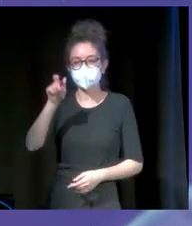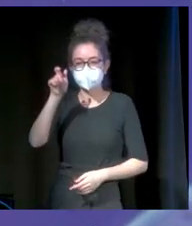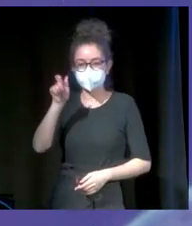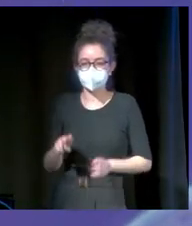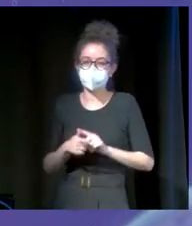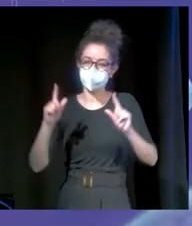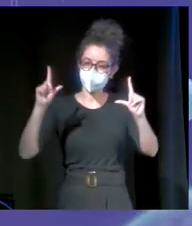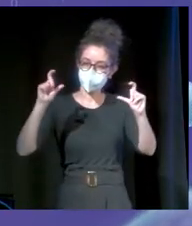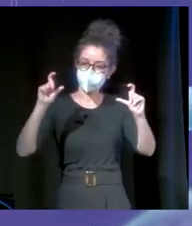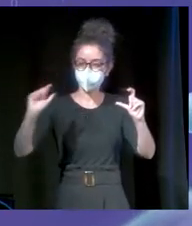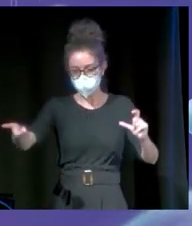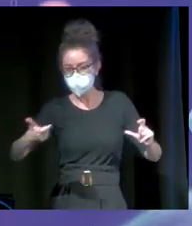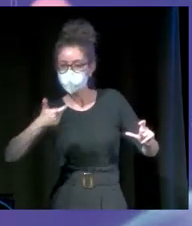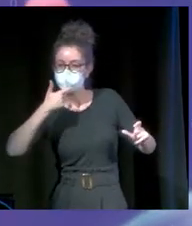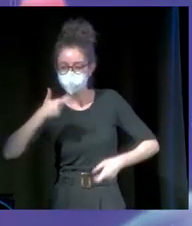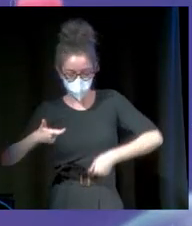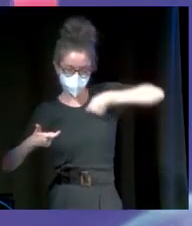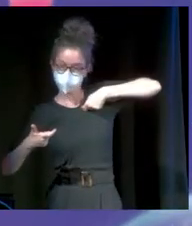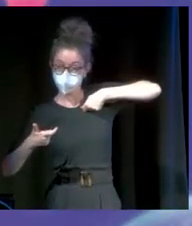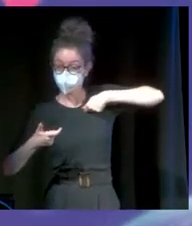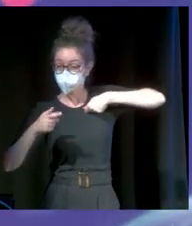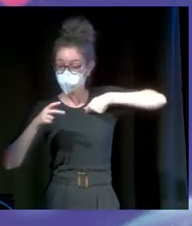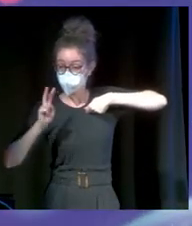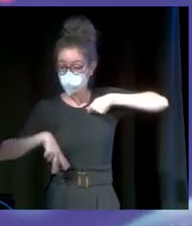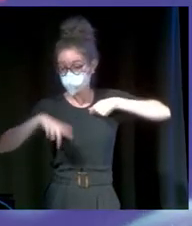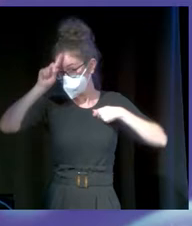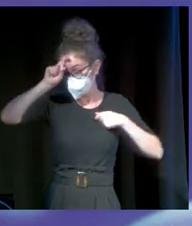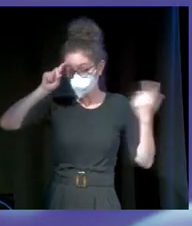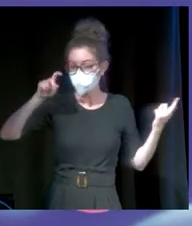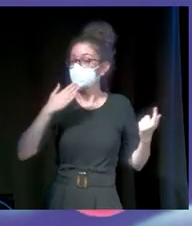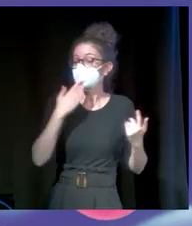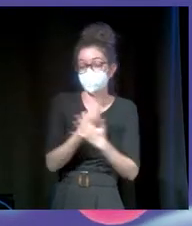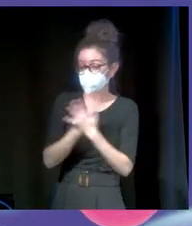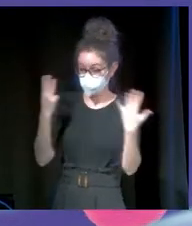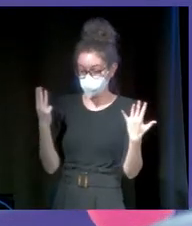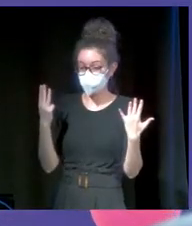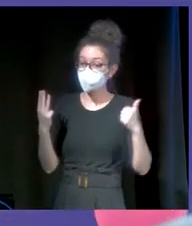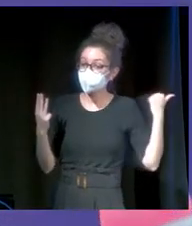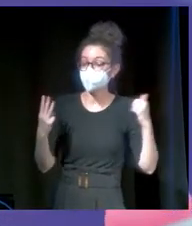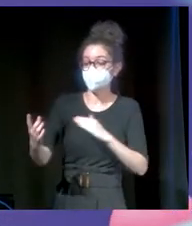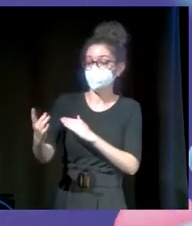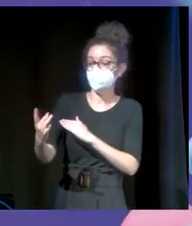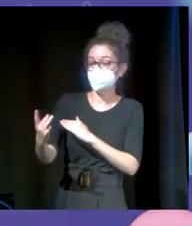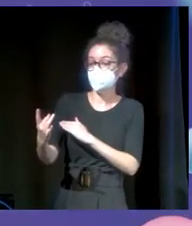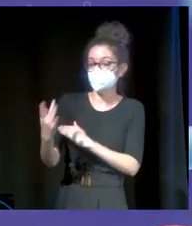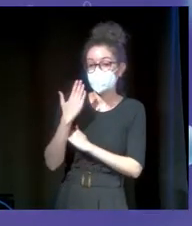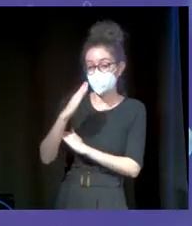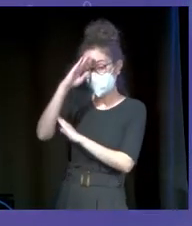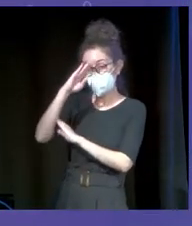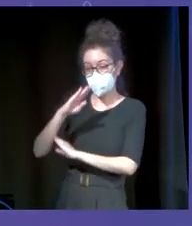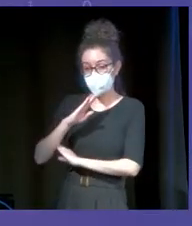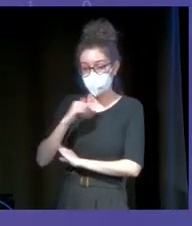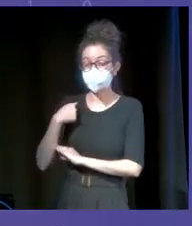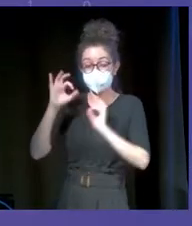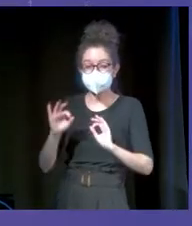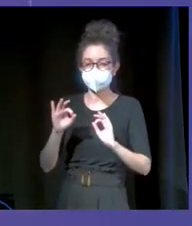cretifotos con un trozo de pizza y se levantaba la camiseta. Yo soy ese, tenía 18 años. Y es que esta foto me la mandó mi padre hace unos días cuando estaba